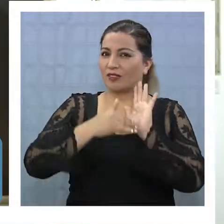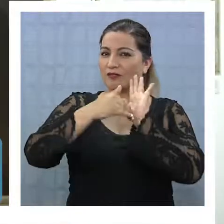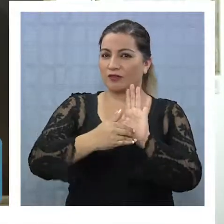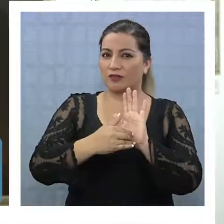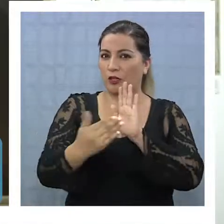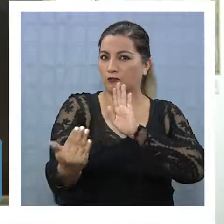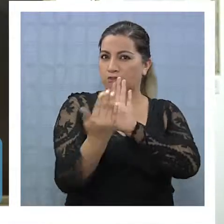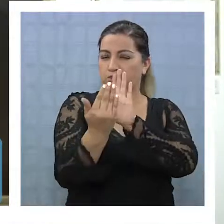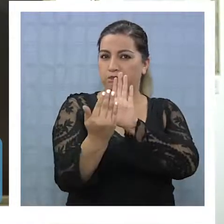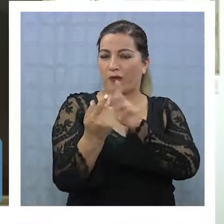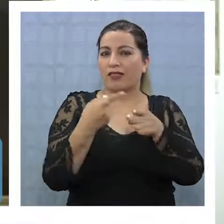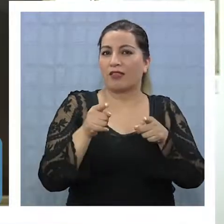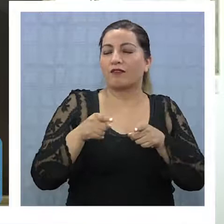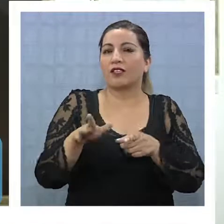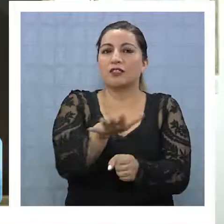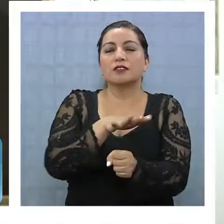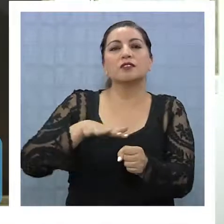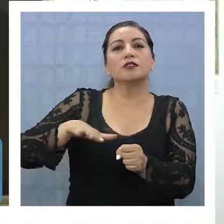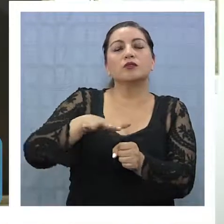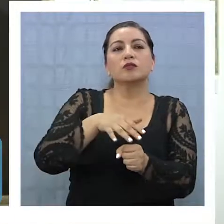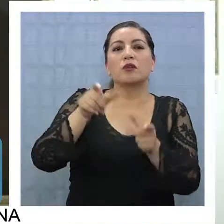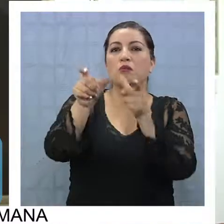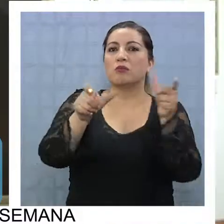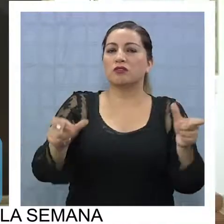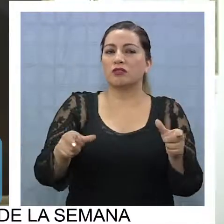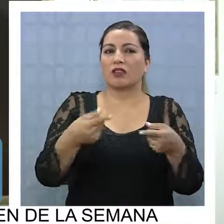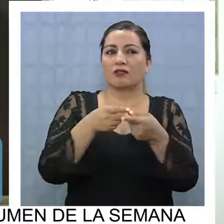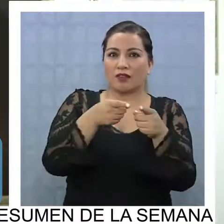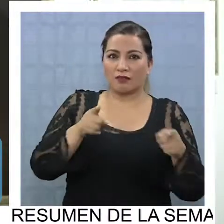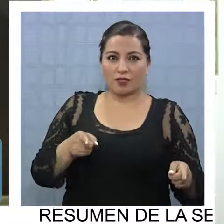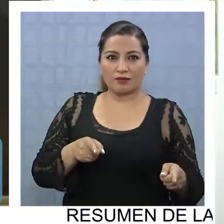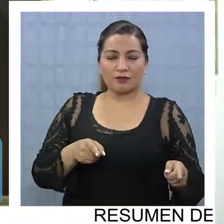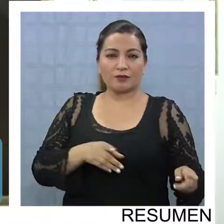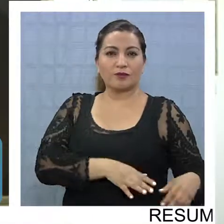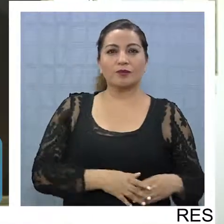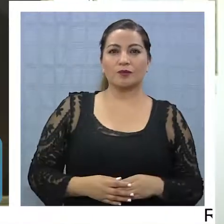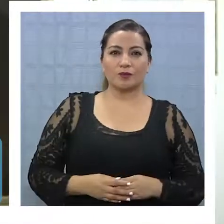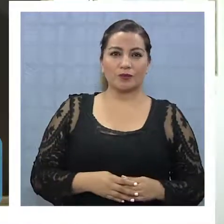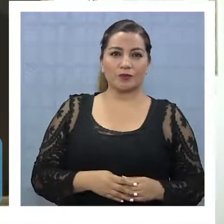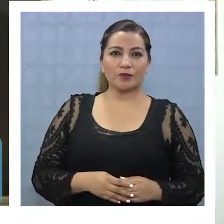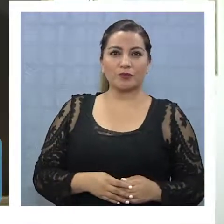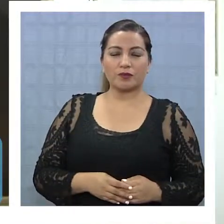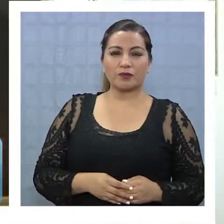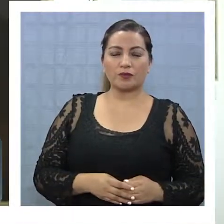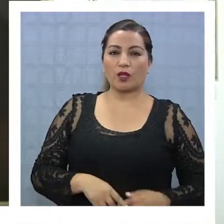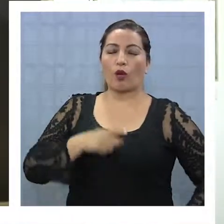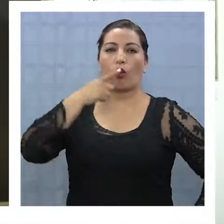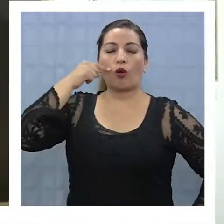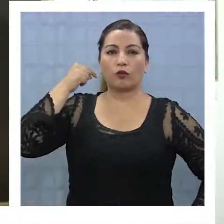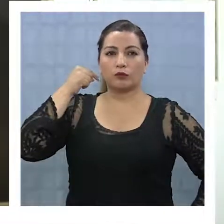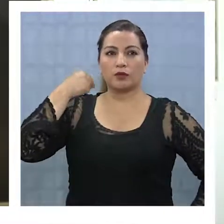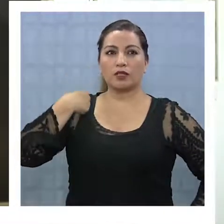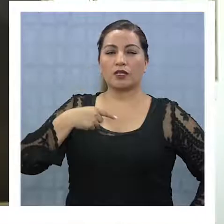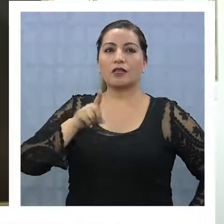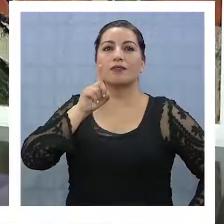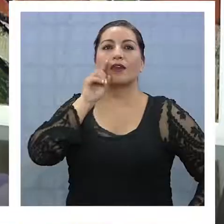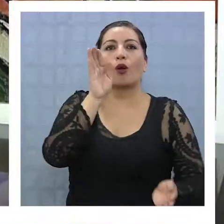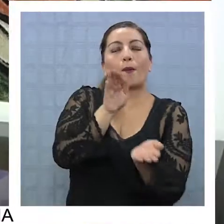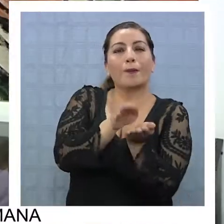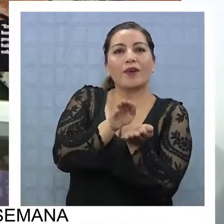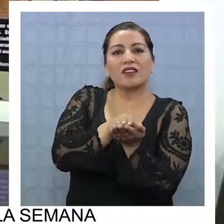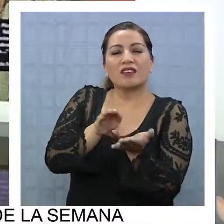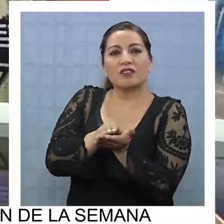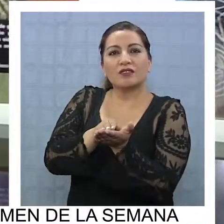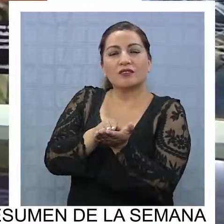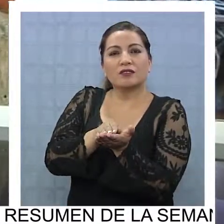enfrenta a distintas situaciones con los personajes más diversos. Aquí está desde el hombre que le llevaba los